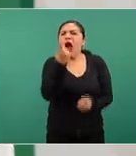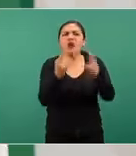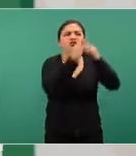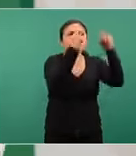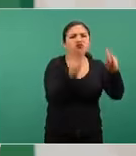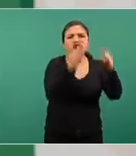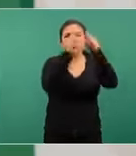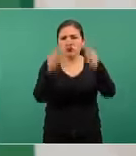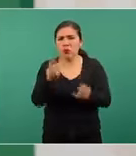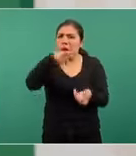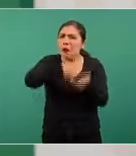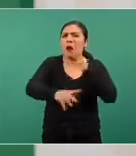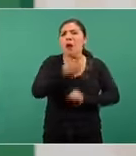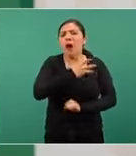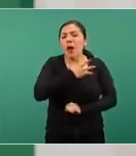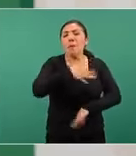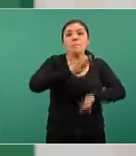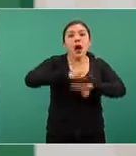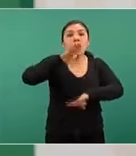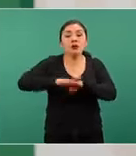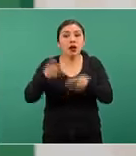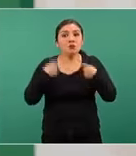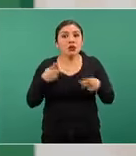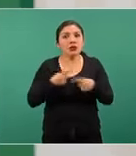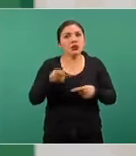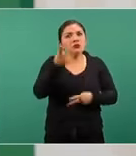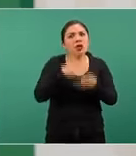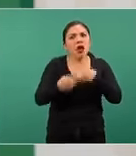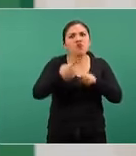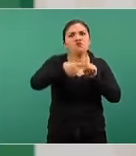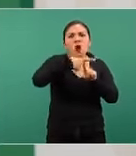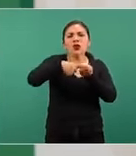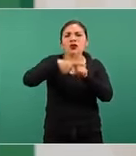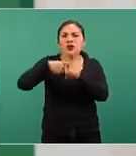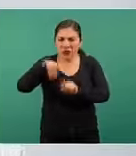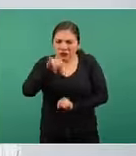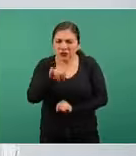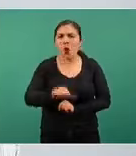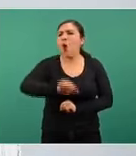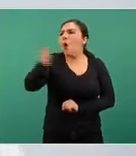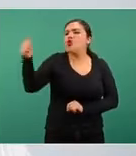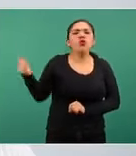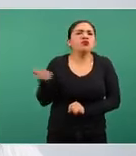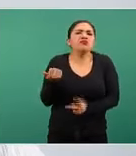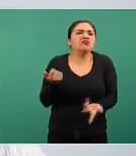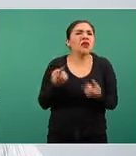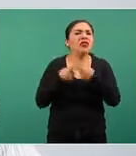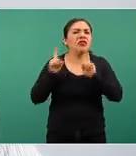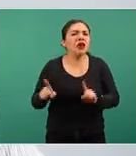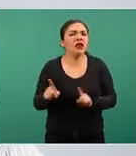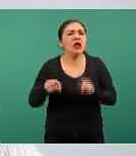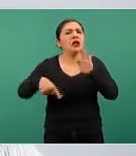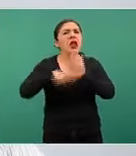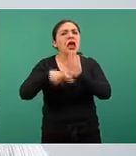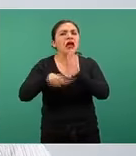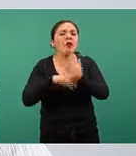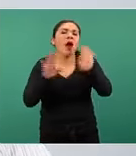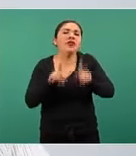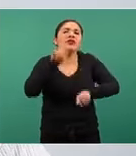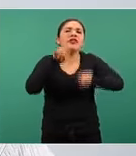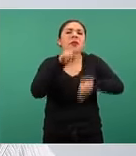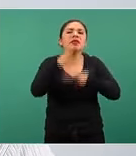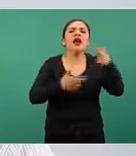algunas unidades pudieran tener mayor cantidad de resultados positivos, otros no, y esto obviamente depende de la región.